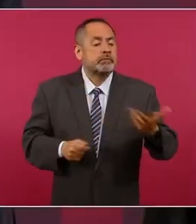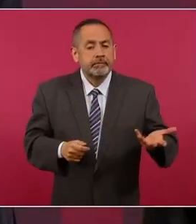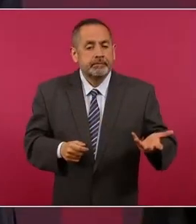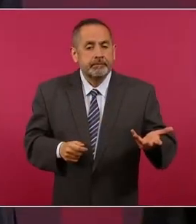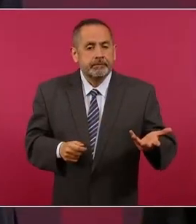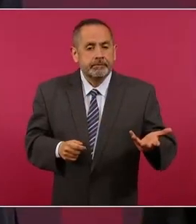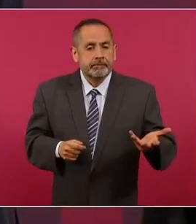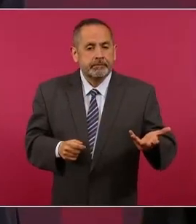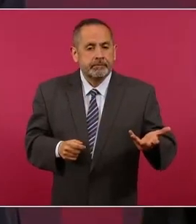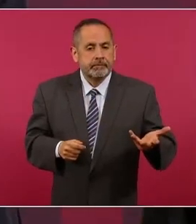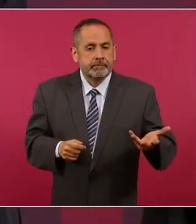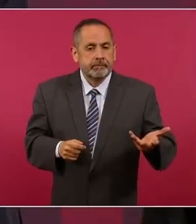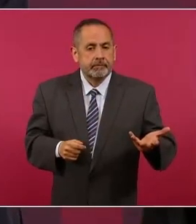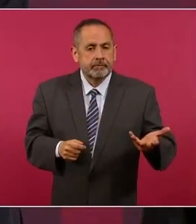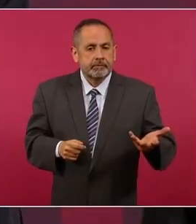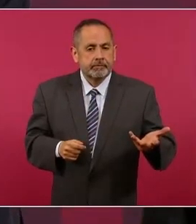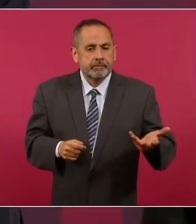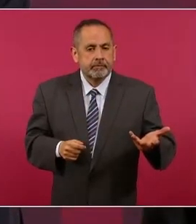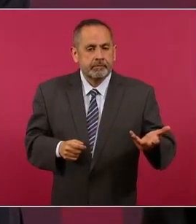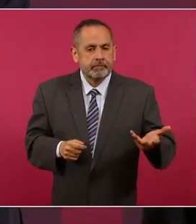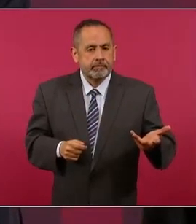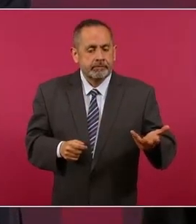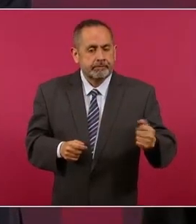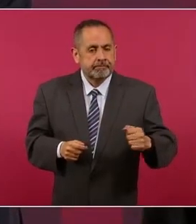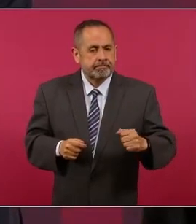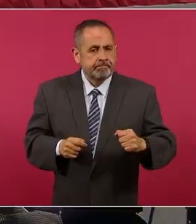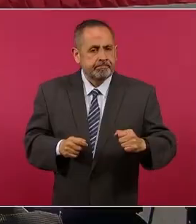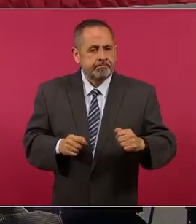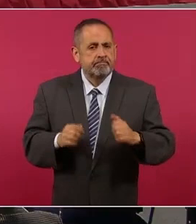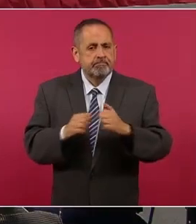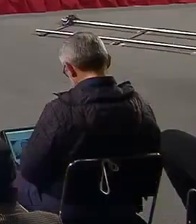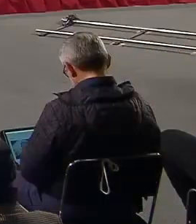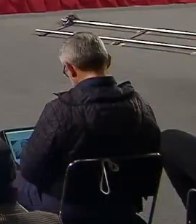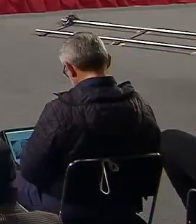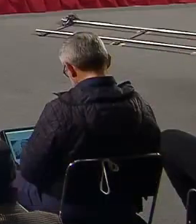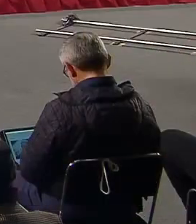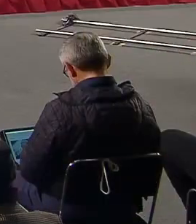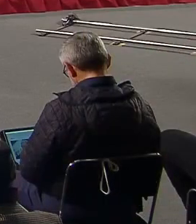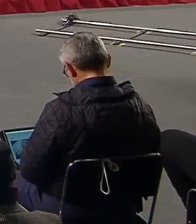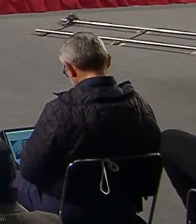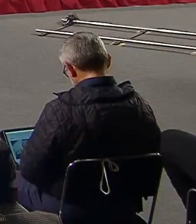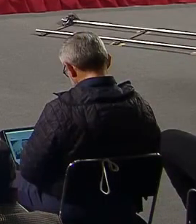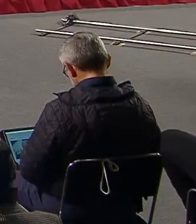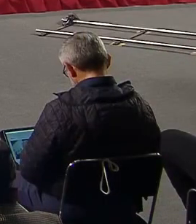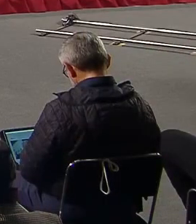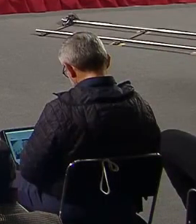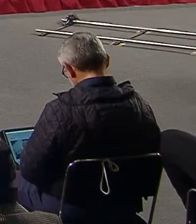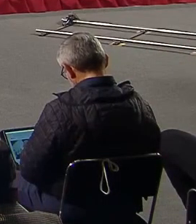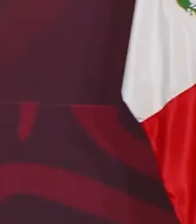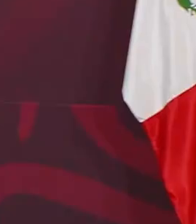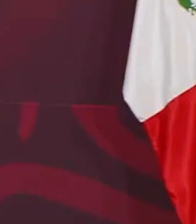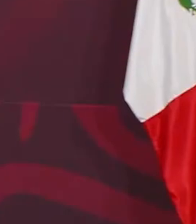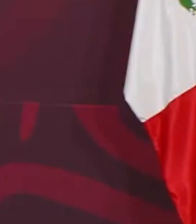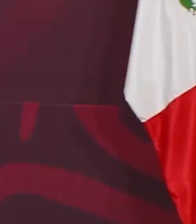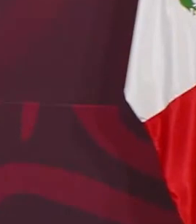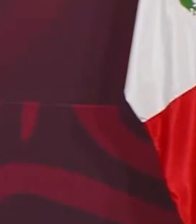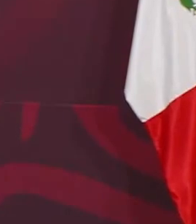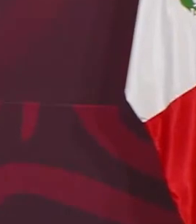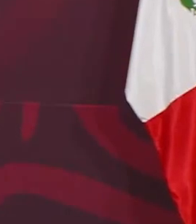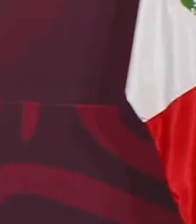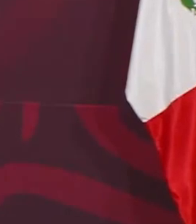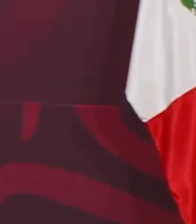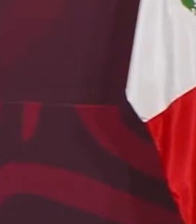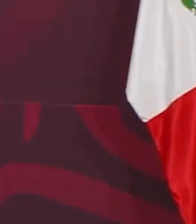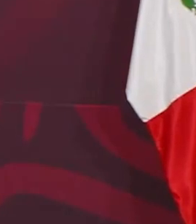comprendiendo a todo el gobierno de la